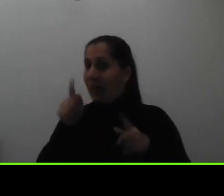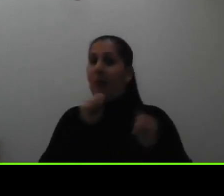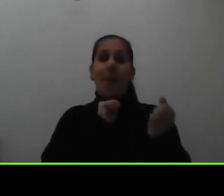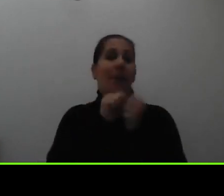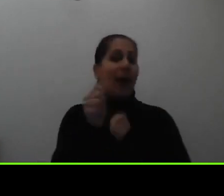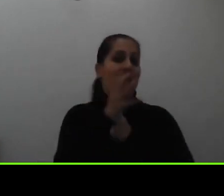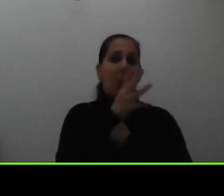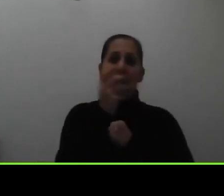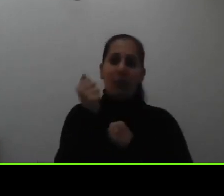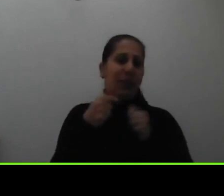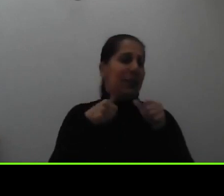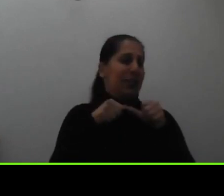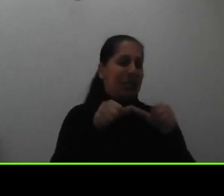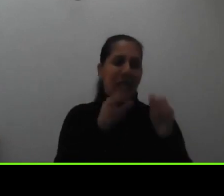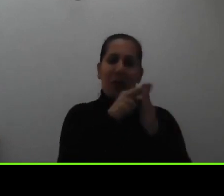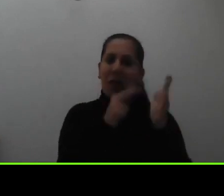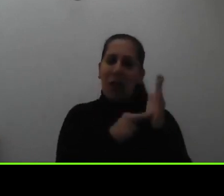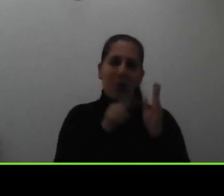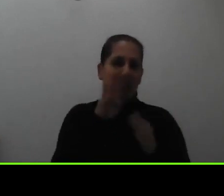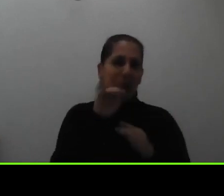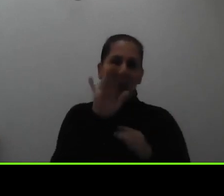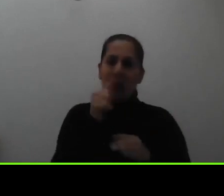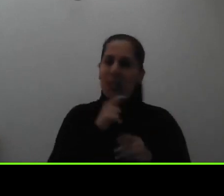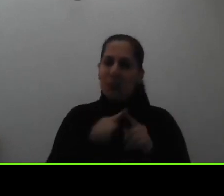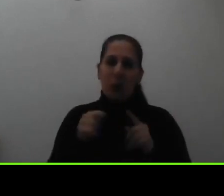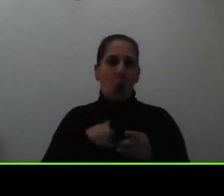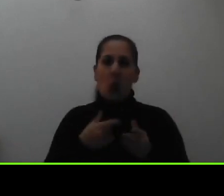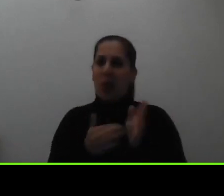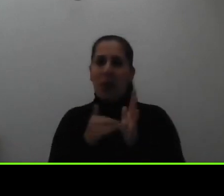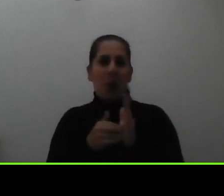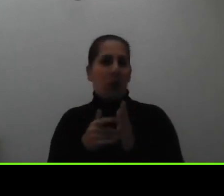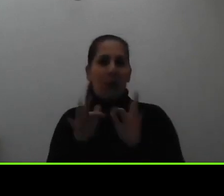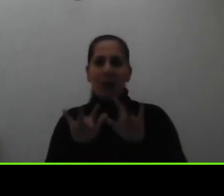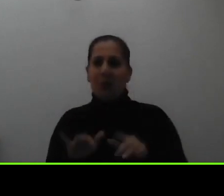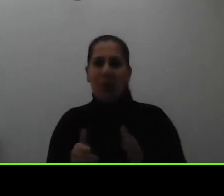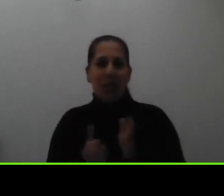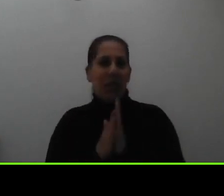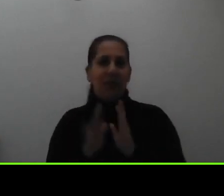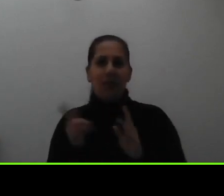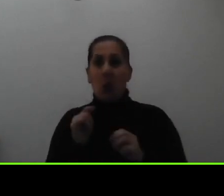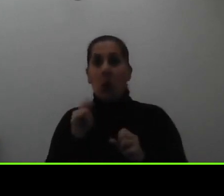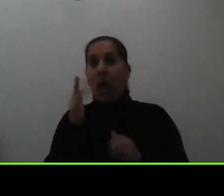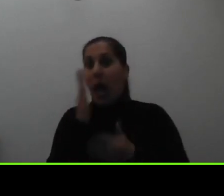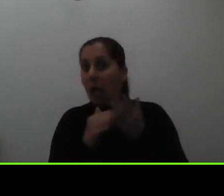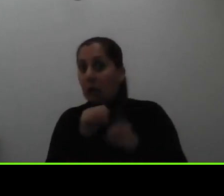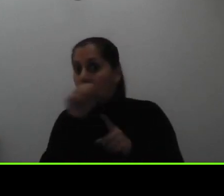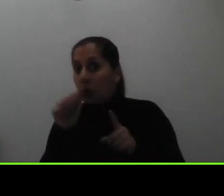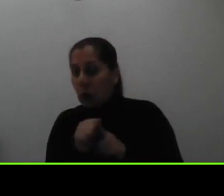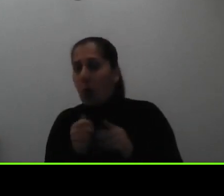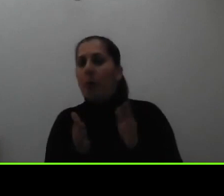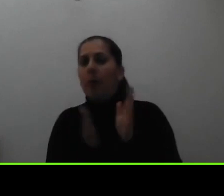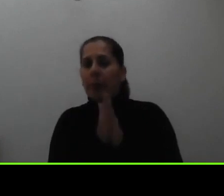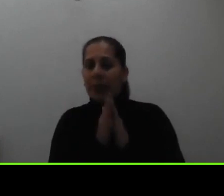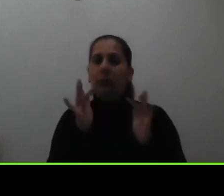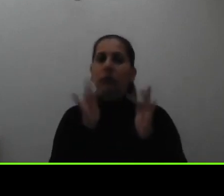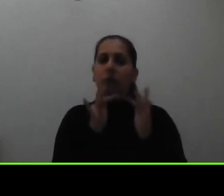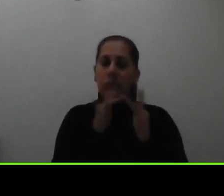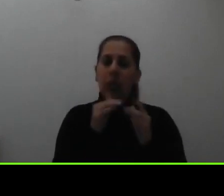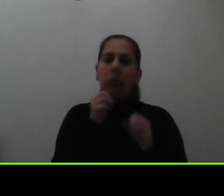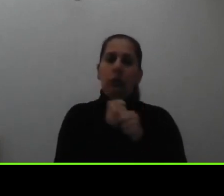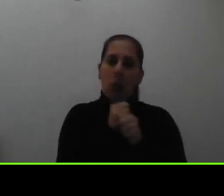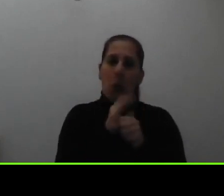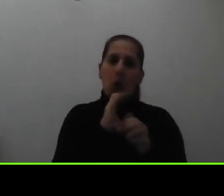reglamento de becas y que cualquier situación que les pase estén en comunicación con Trabajo Social pero mientras su beca esté vigente